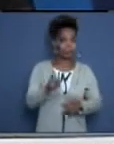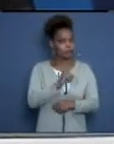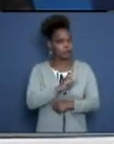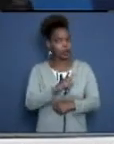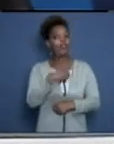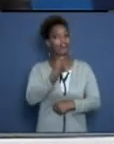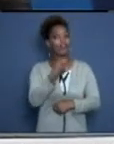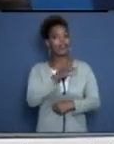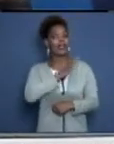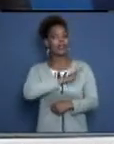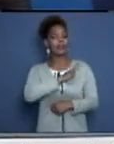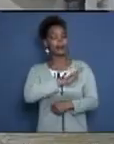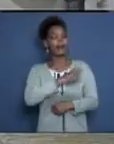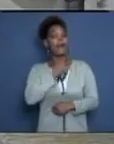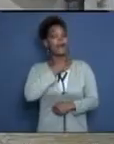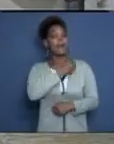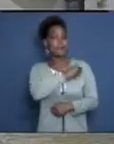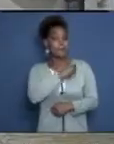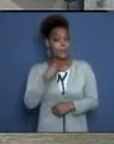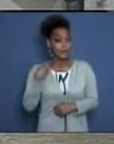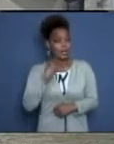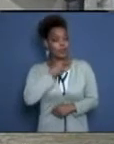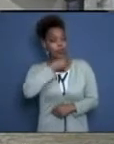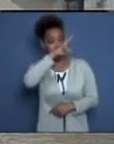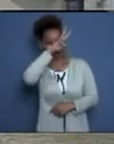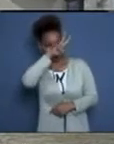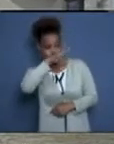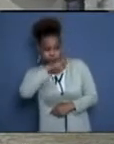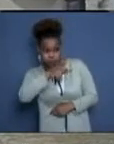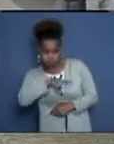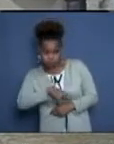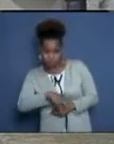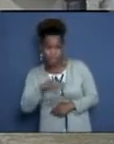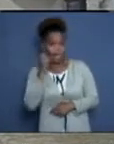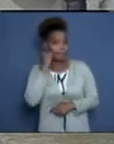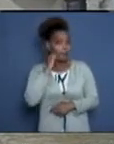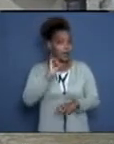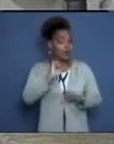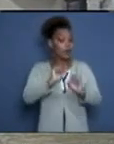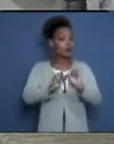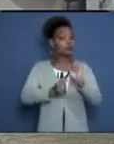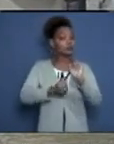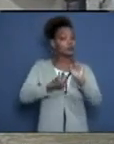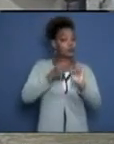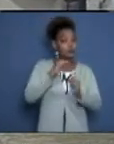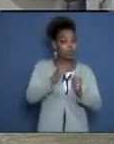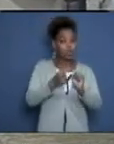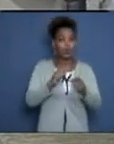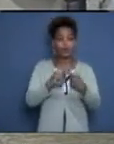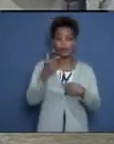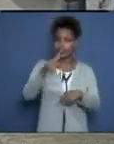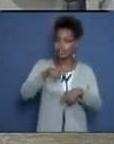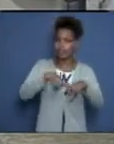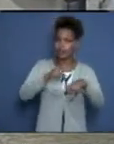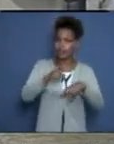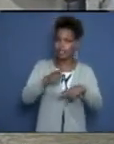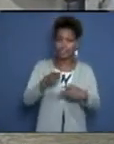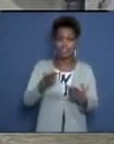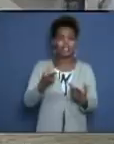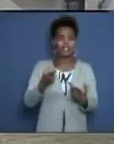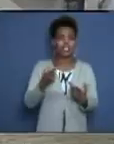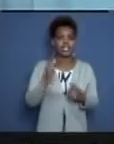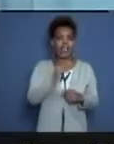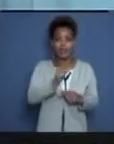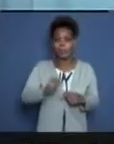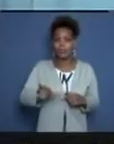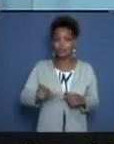forma racional, no indiscriminada. Sabemos que eso es un problema que existe en Oquín, la población está muy demandante. Sí,